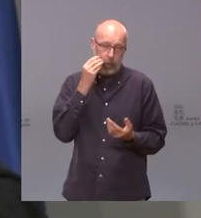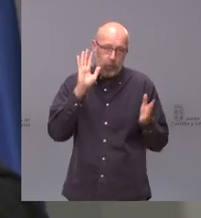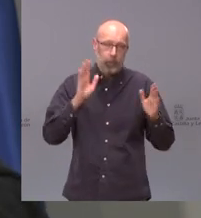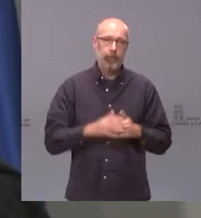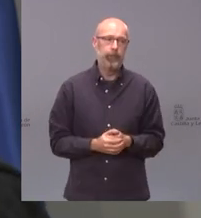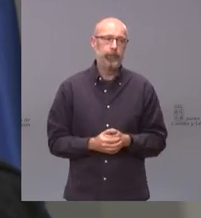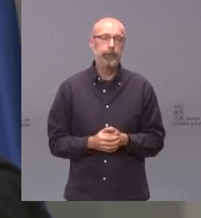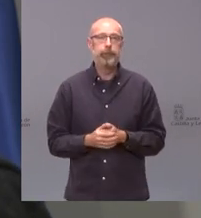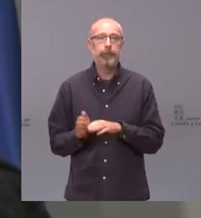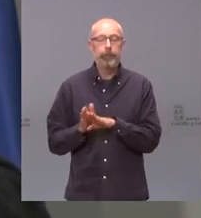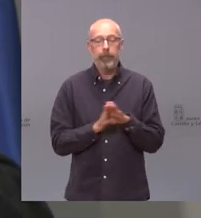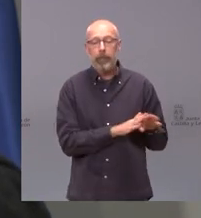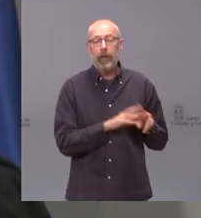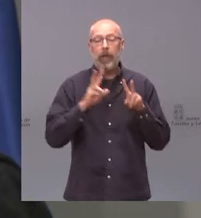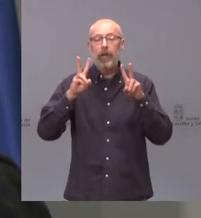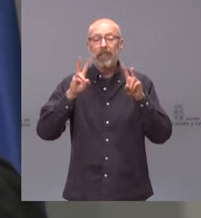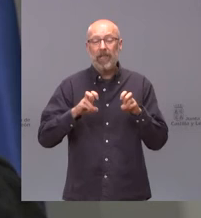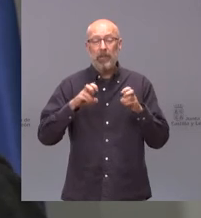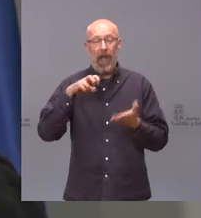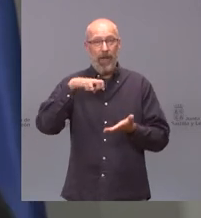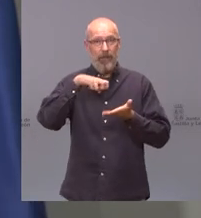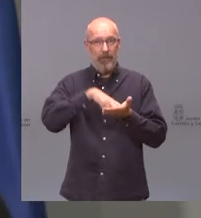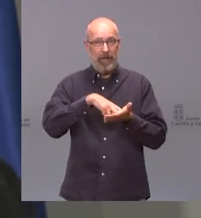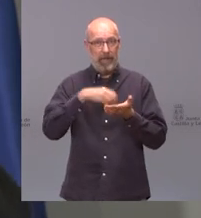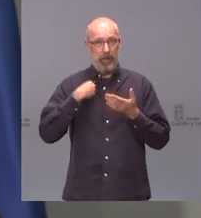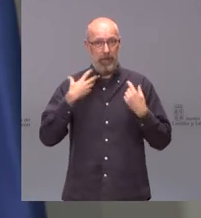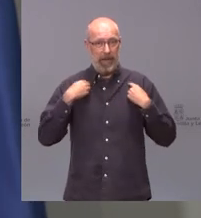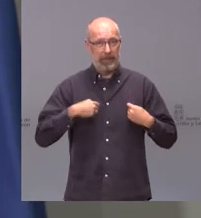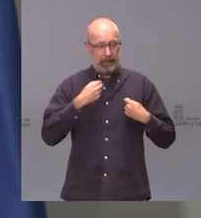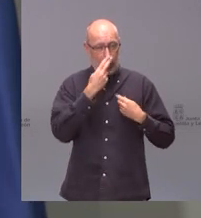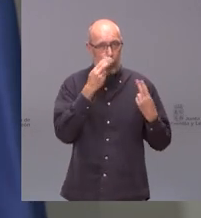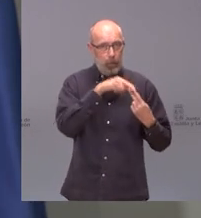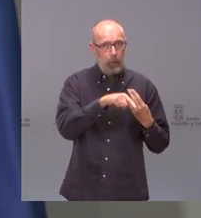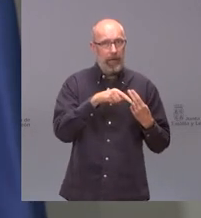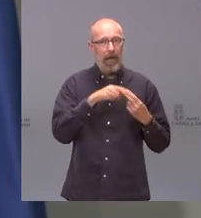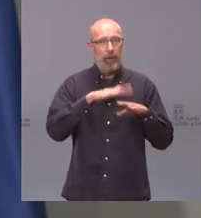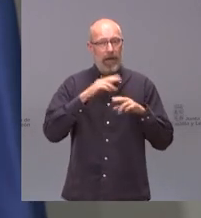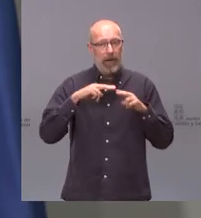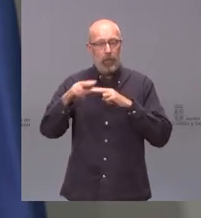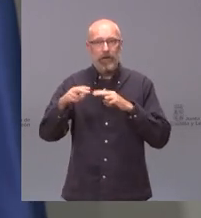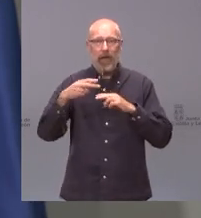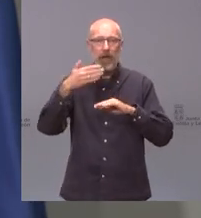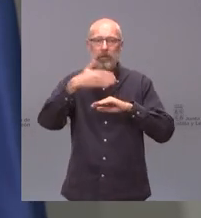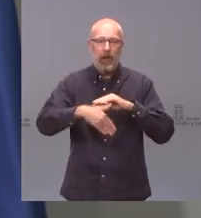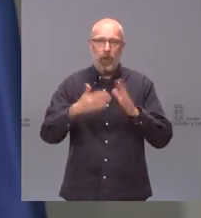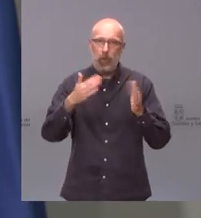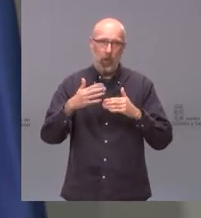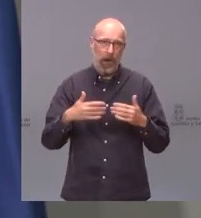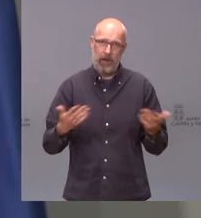sobre fecha de salud pública para contestar a este documento no creo que tardemos mucho pero no tenemos una fecha prefijada